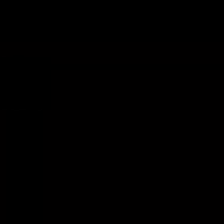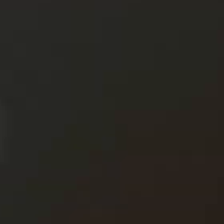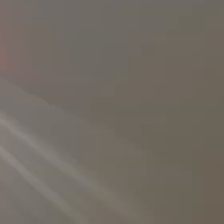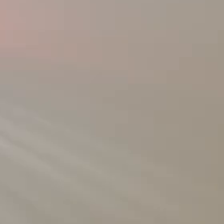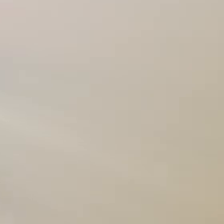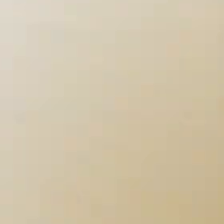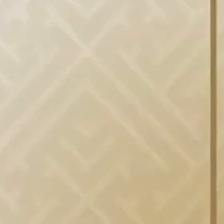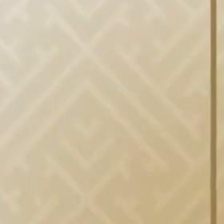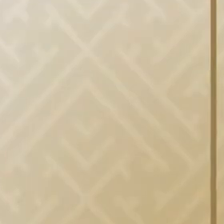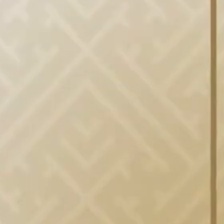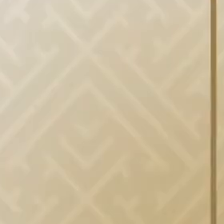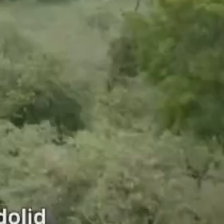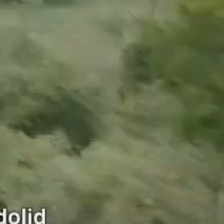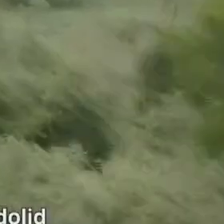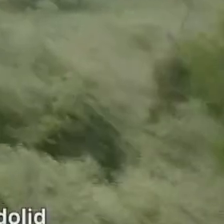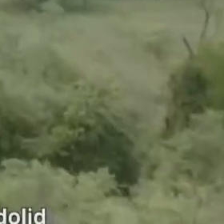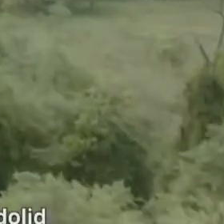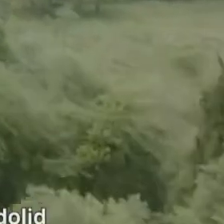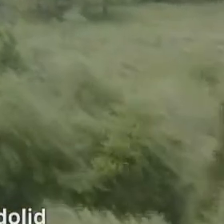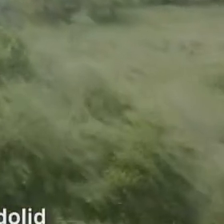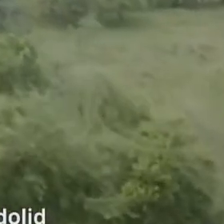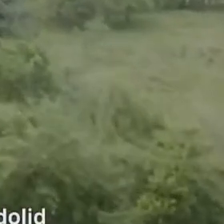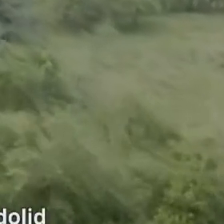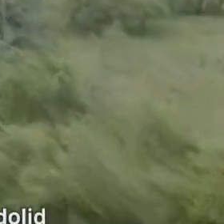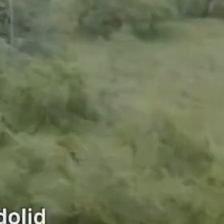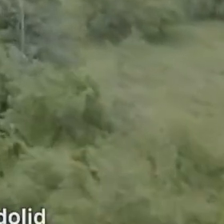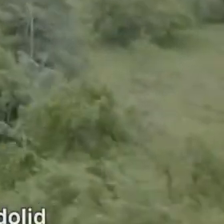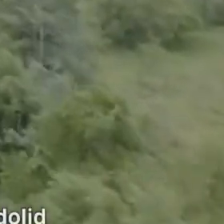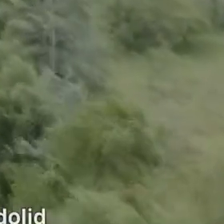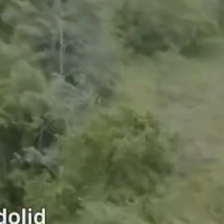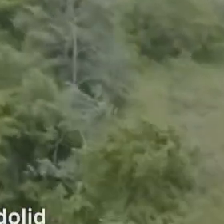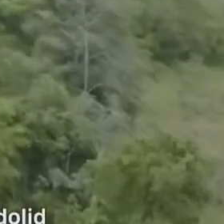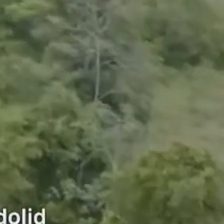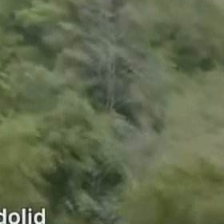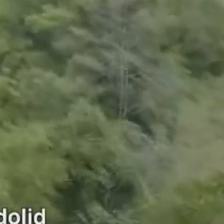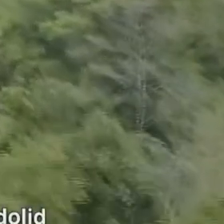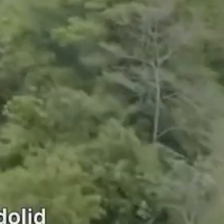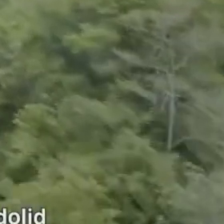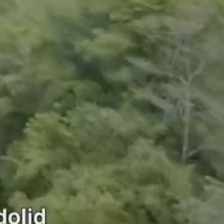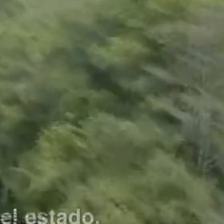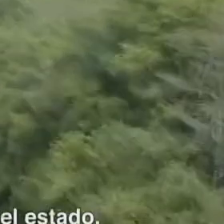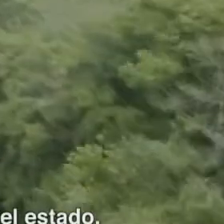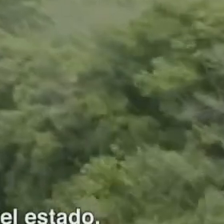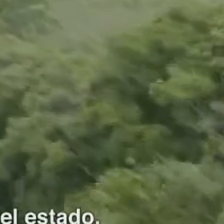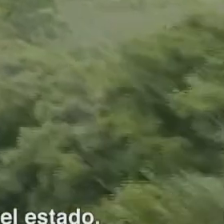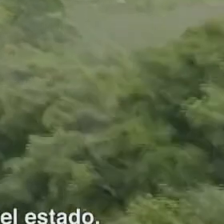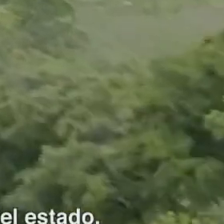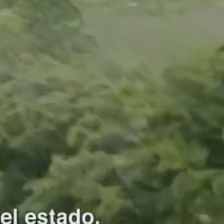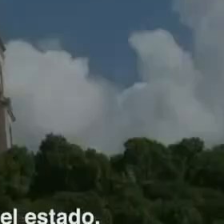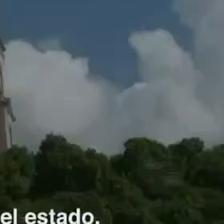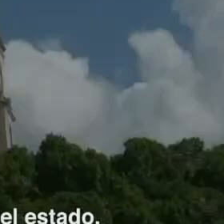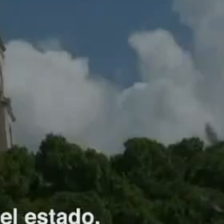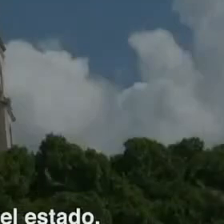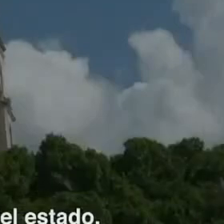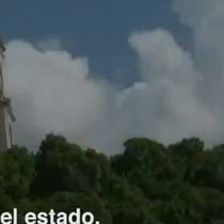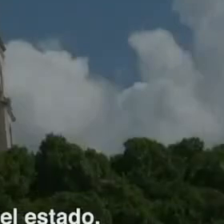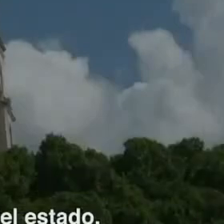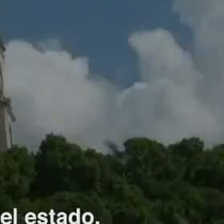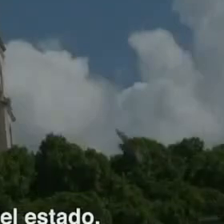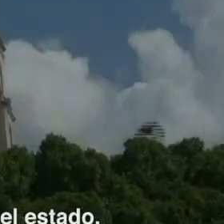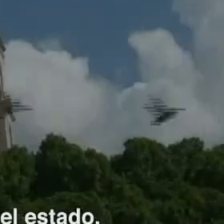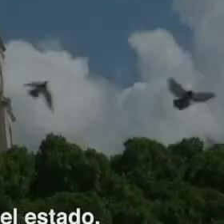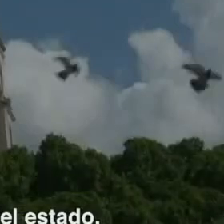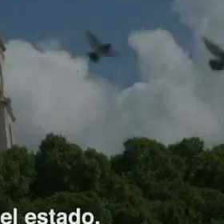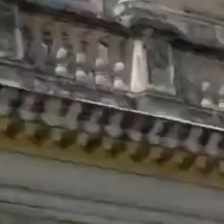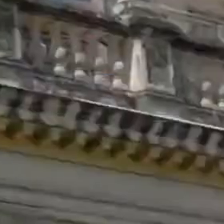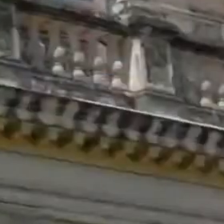La línea ferra que alguna vez conectó Timón con Valladolid fue la chispa que encendió el desarrollo económico